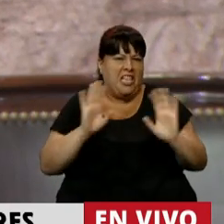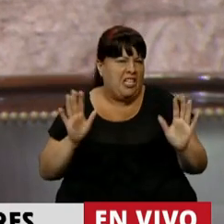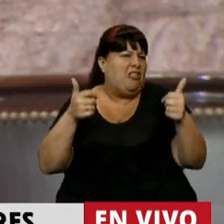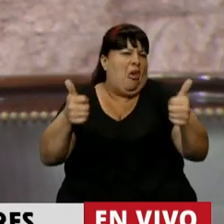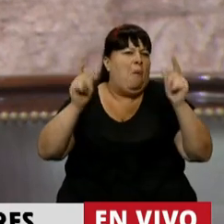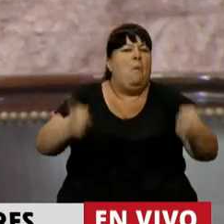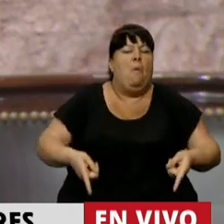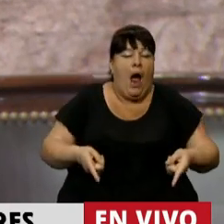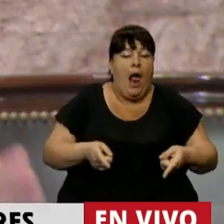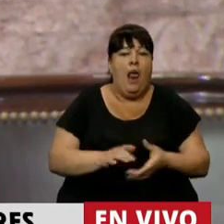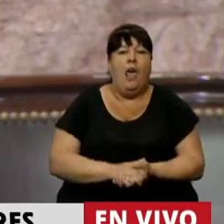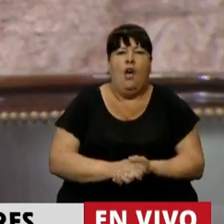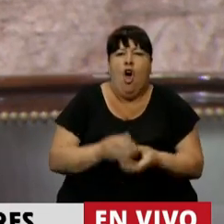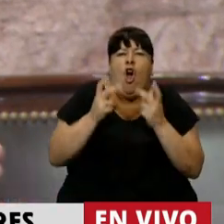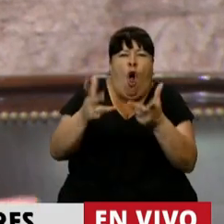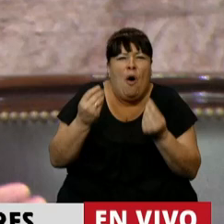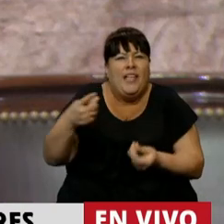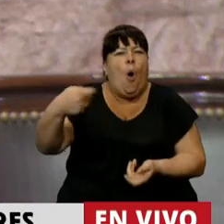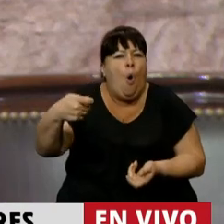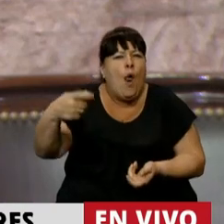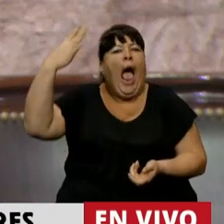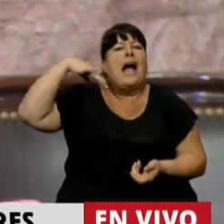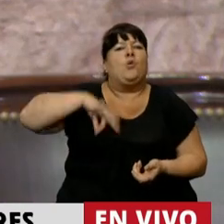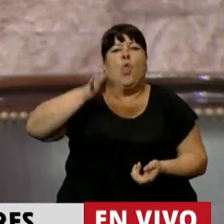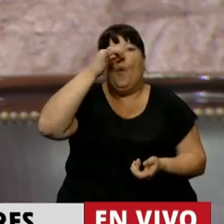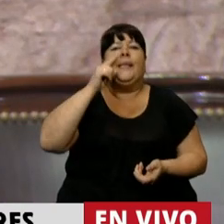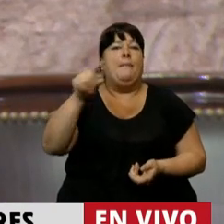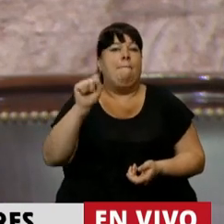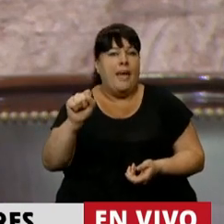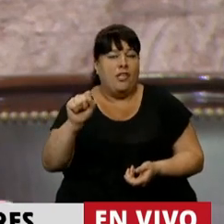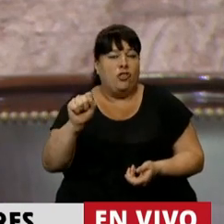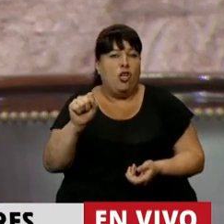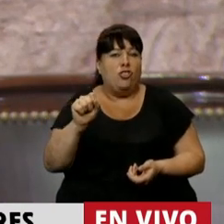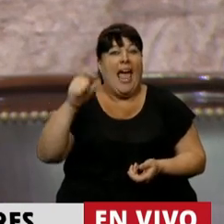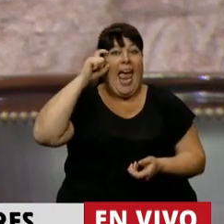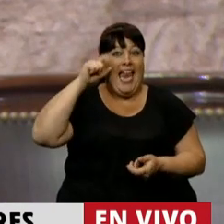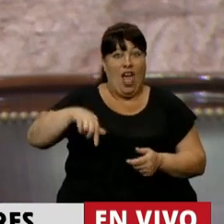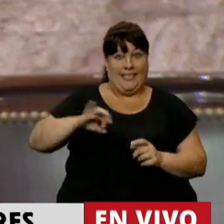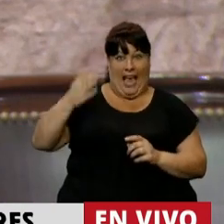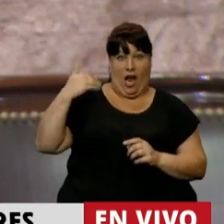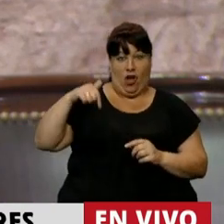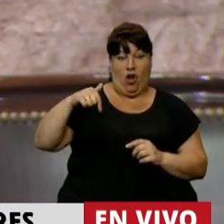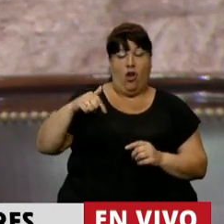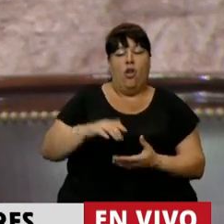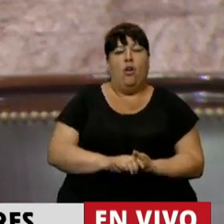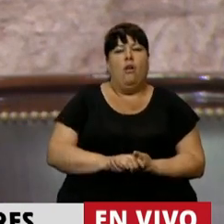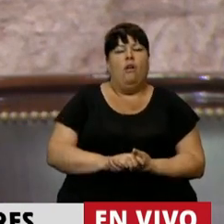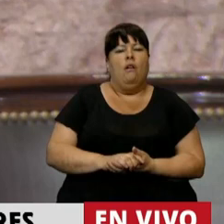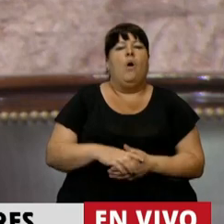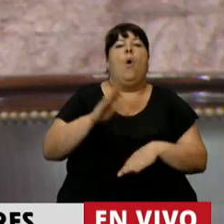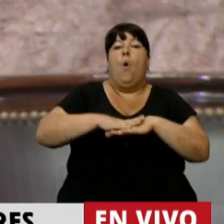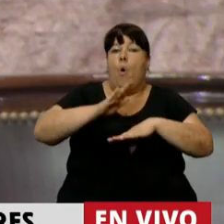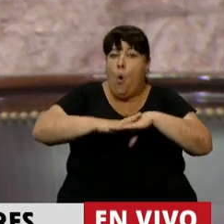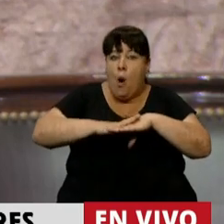va a estar todo bien. También, cómo le dicen al jubilado que cobraba 20.000 pesos en enero de este año y que